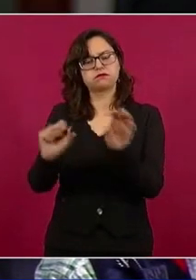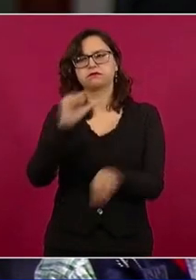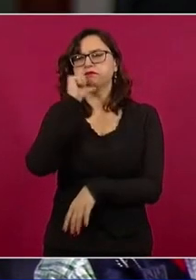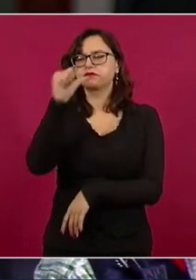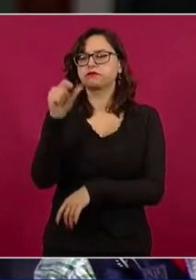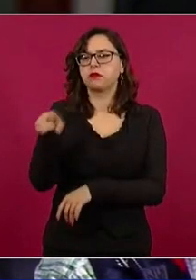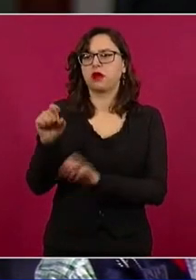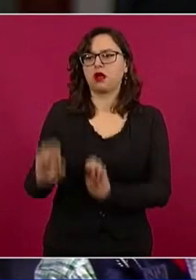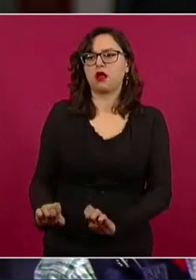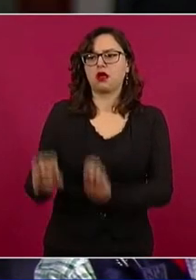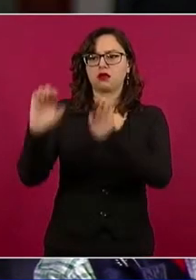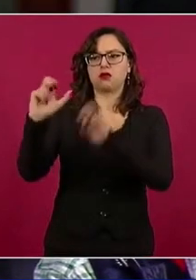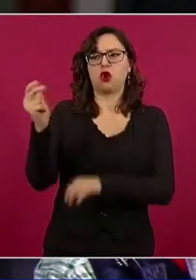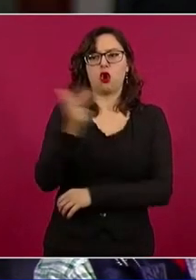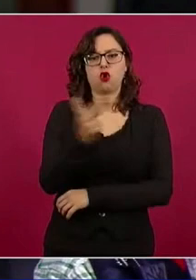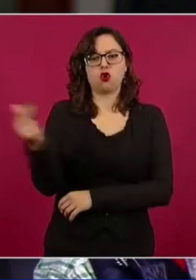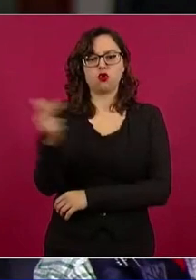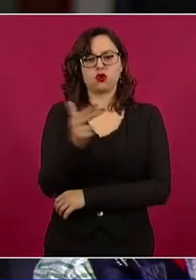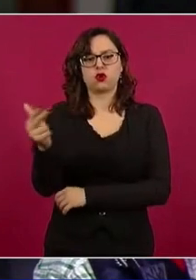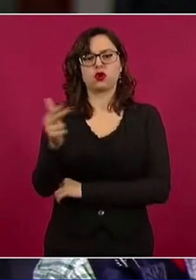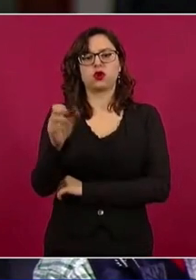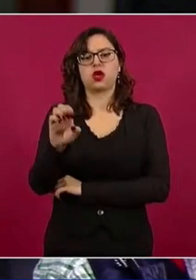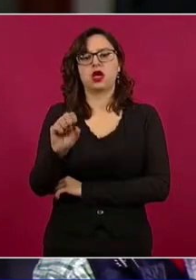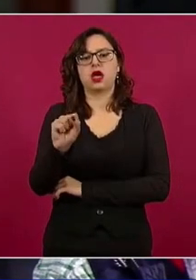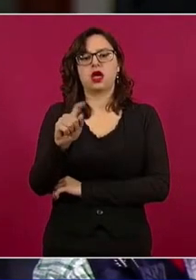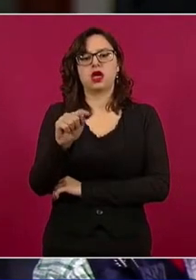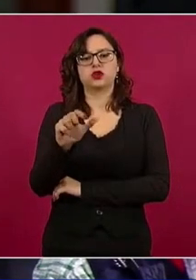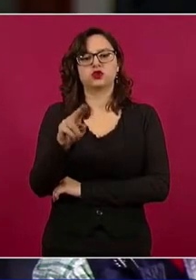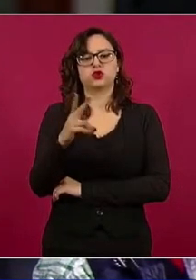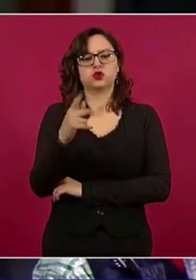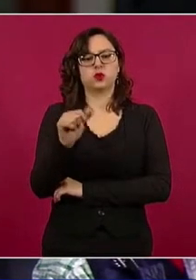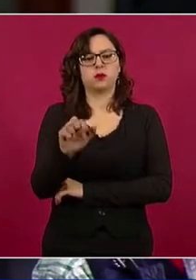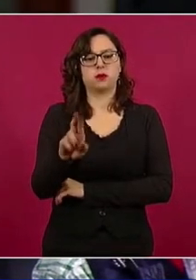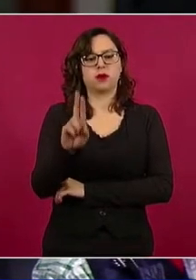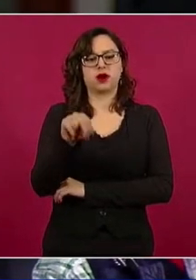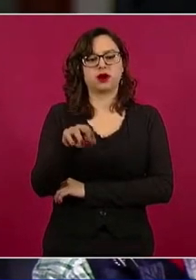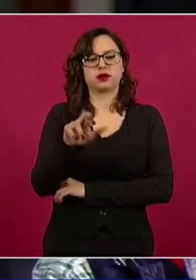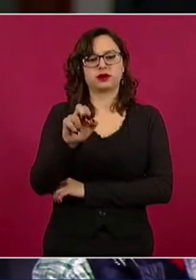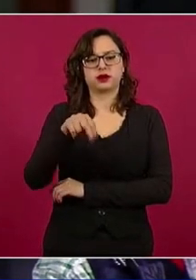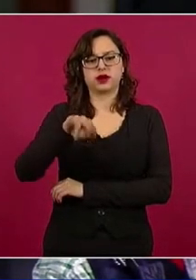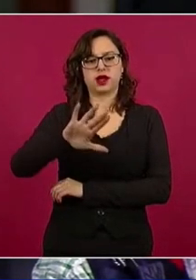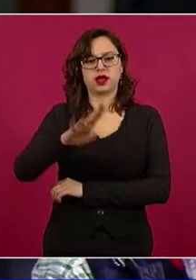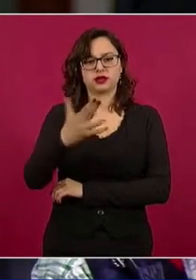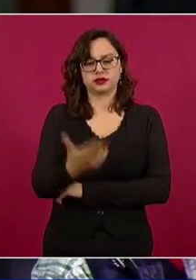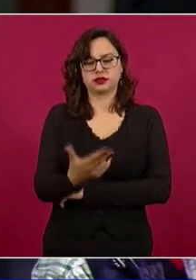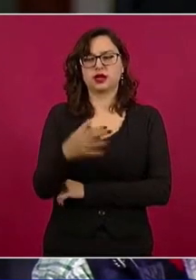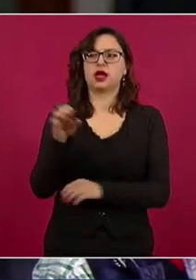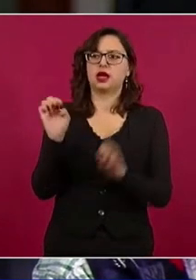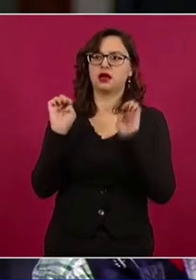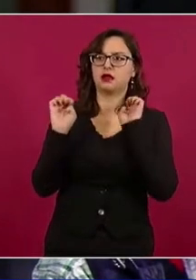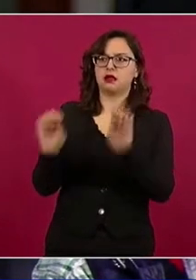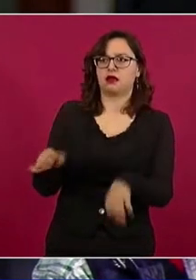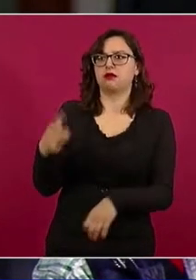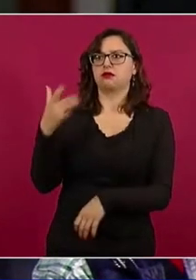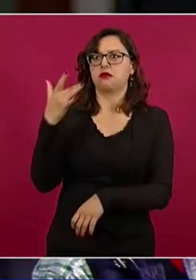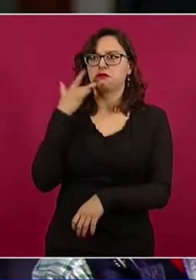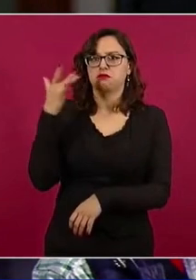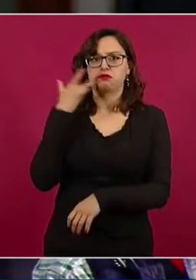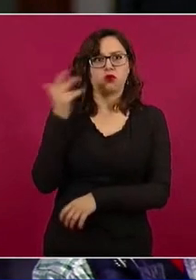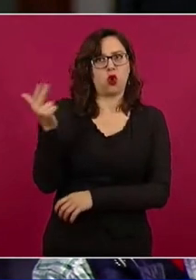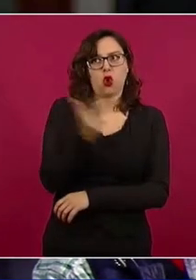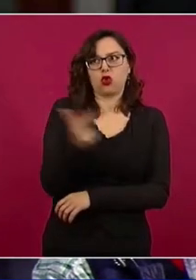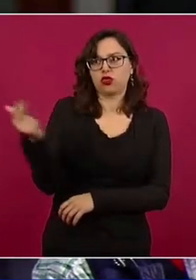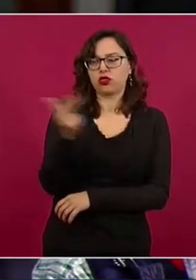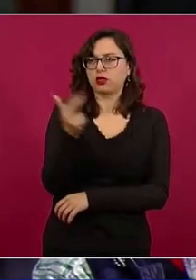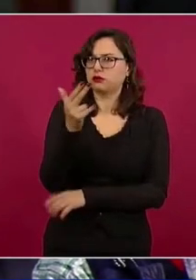inmobiliario y hotelero llamado Estupa Ranch Residencial y Estupa Ranch Hotel. Lo que